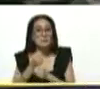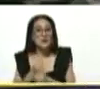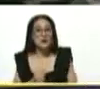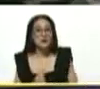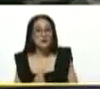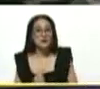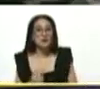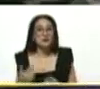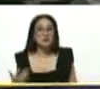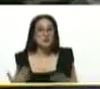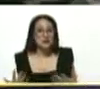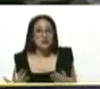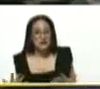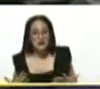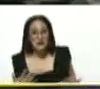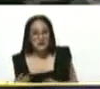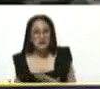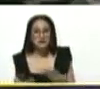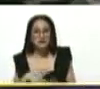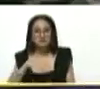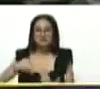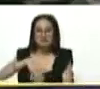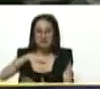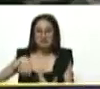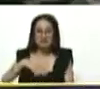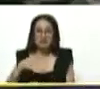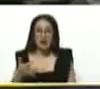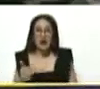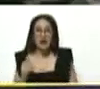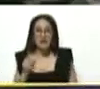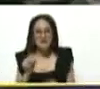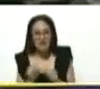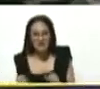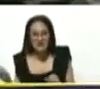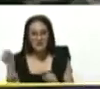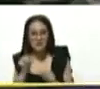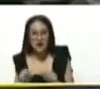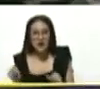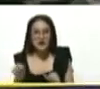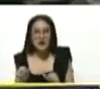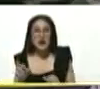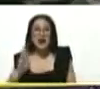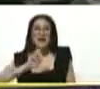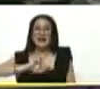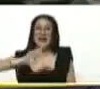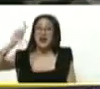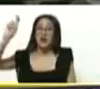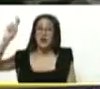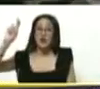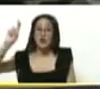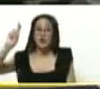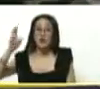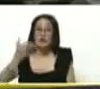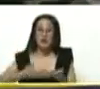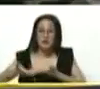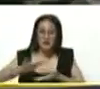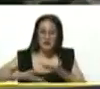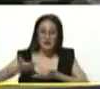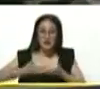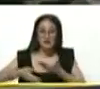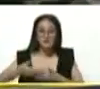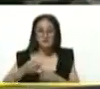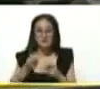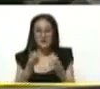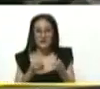Se está moviendo, está caliente. Cada fin de semana se rompe el récord de transacciones que se hacen